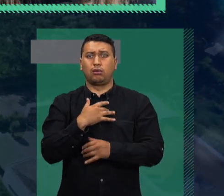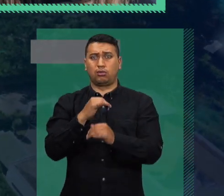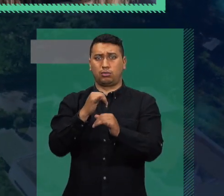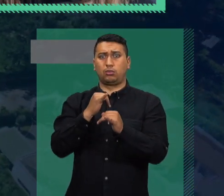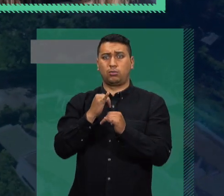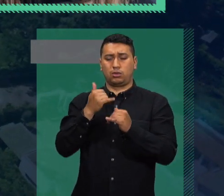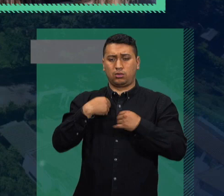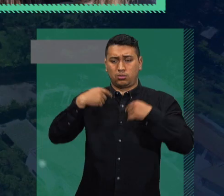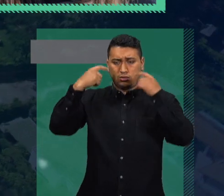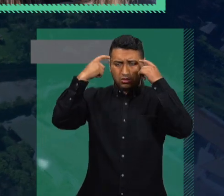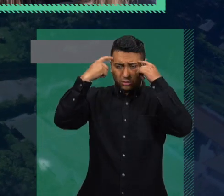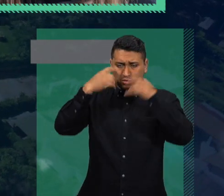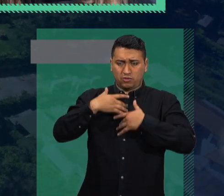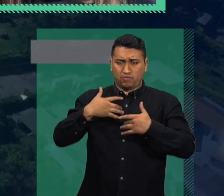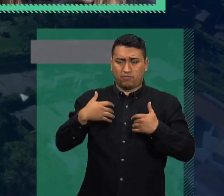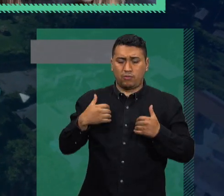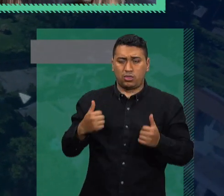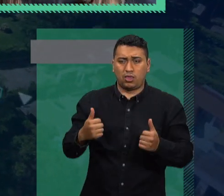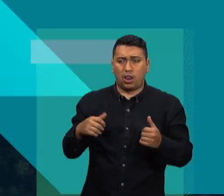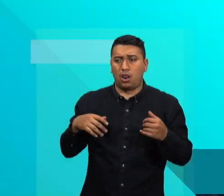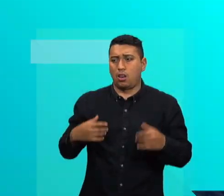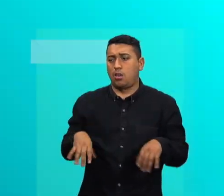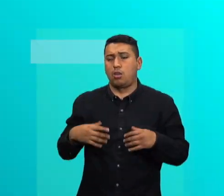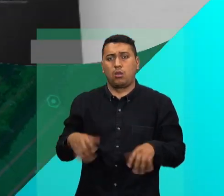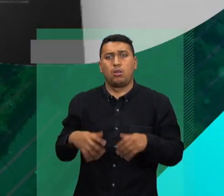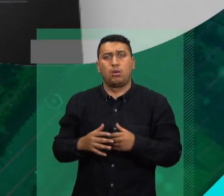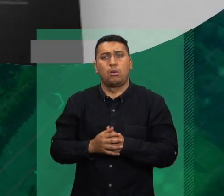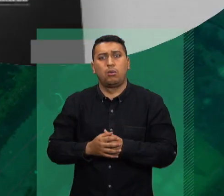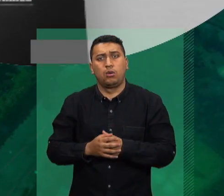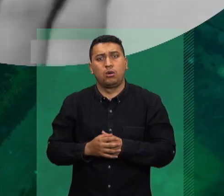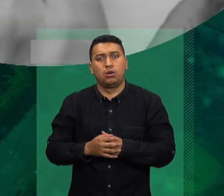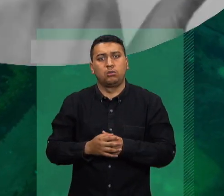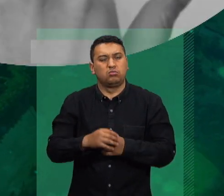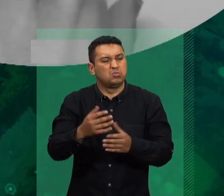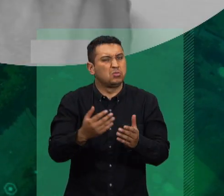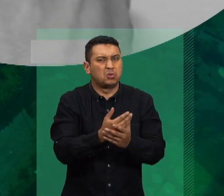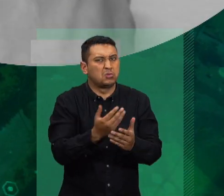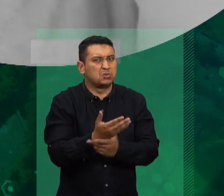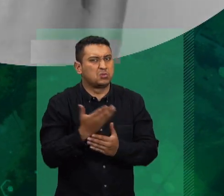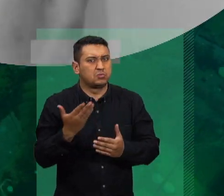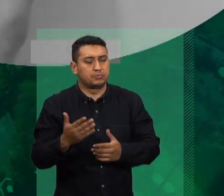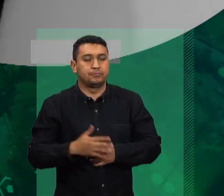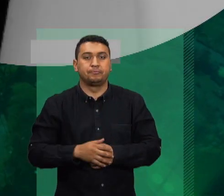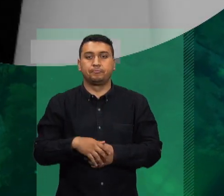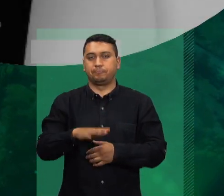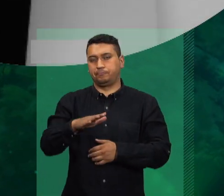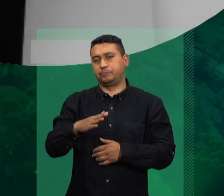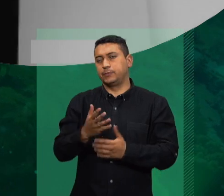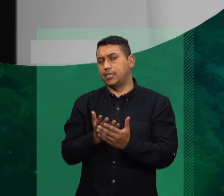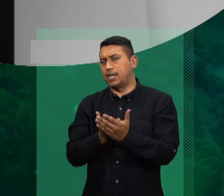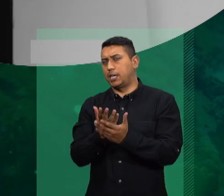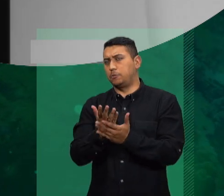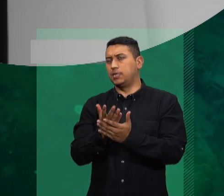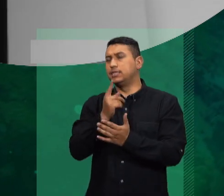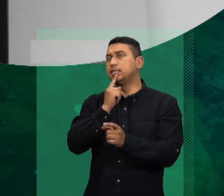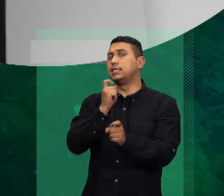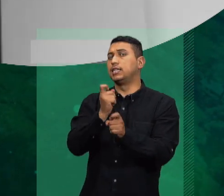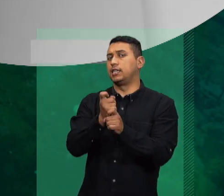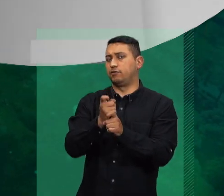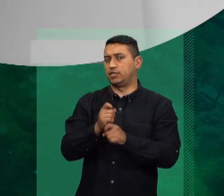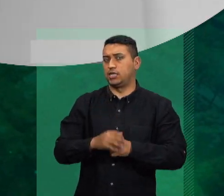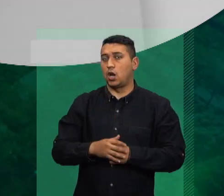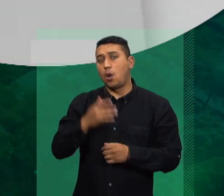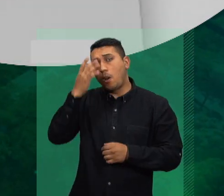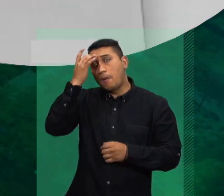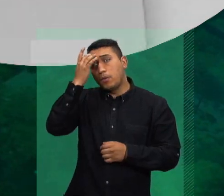cohabitan con alguien que padece una enfermedad mental? Yo, las recomendaciones son difíciles porque no